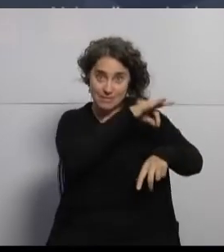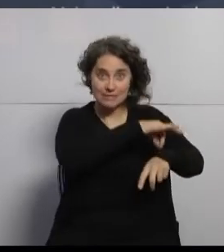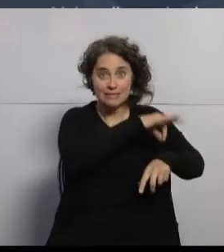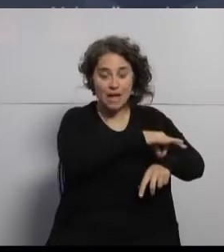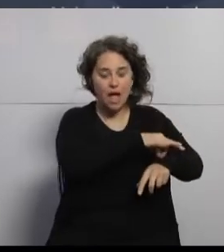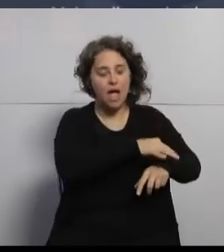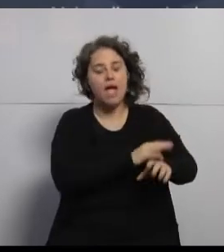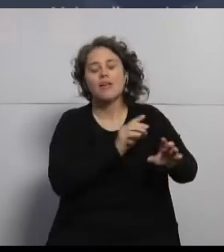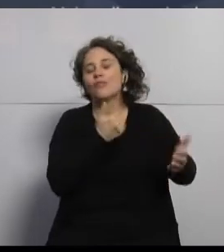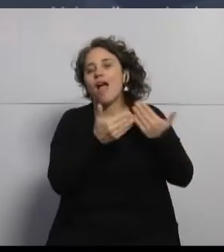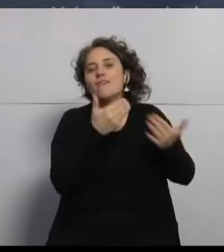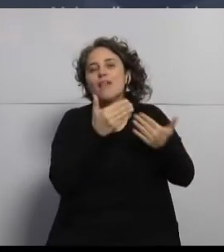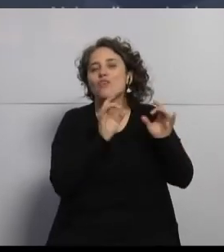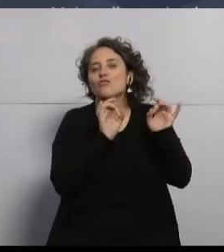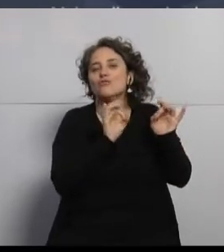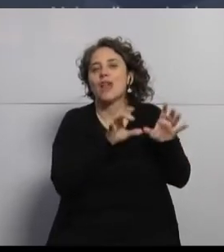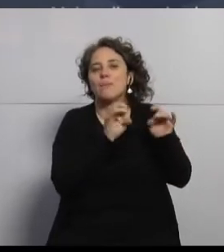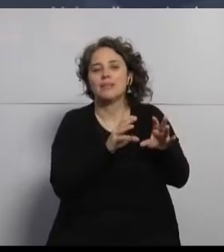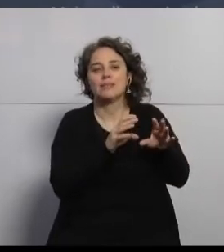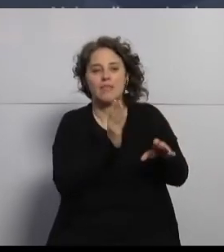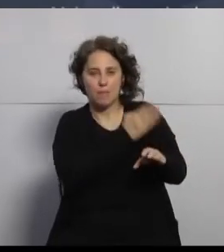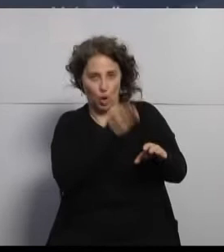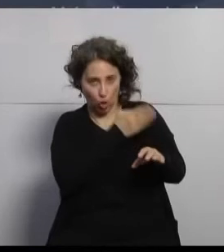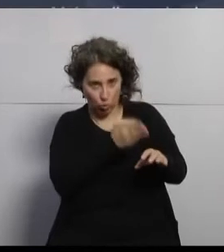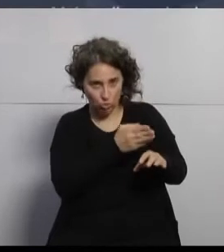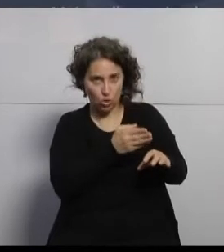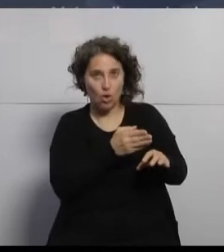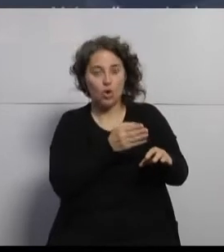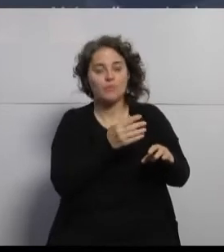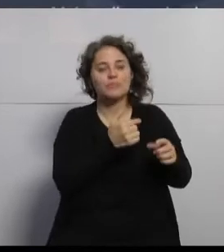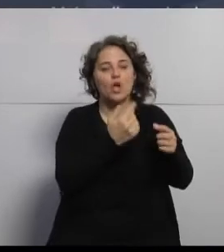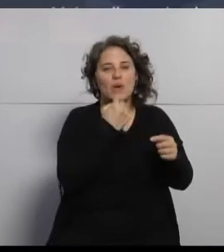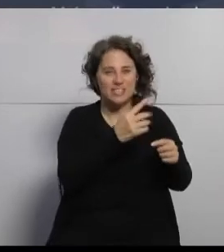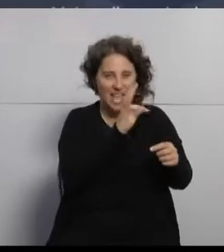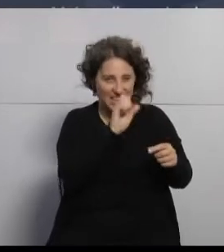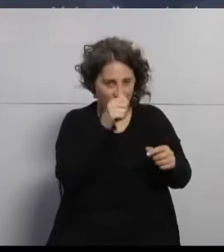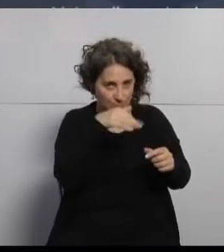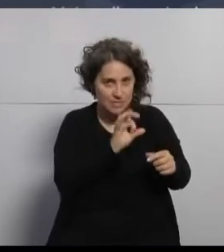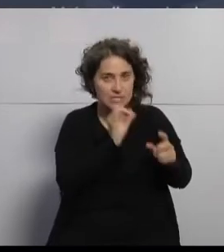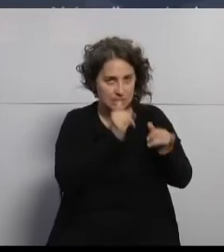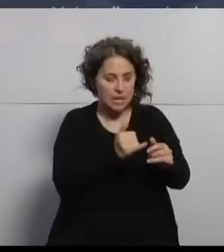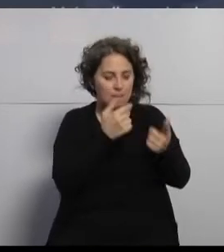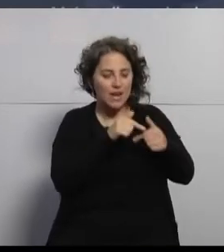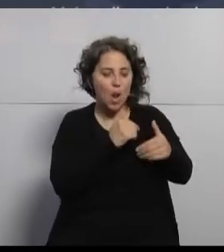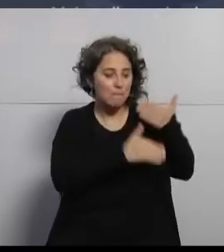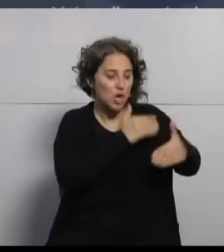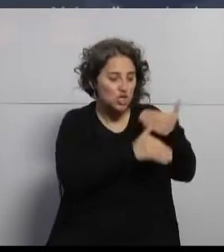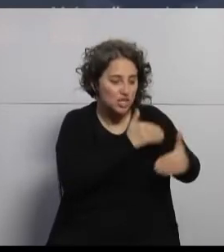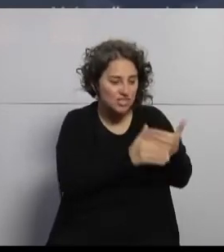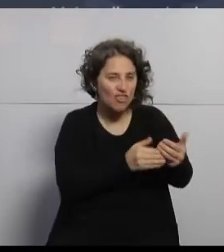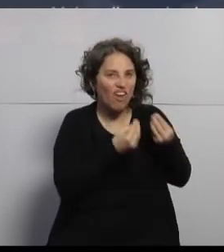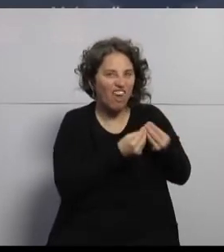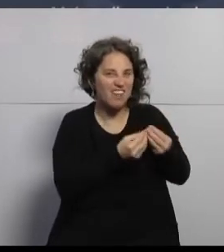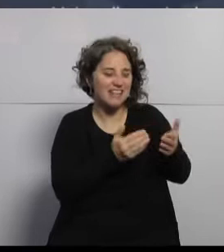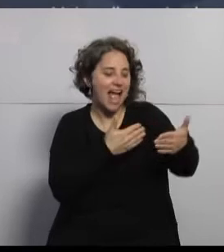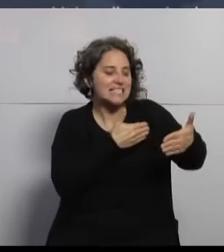Y ojo que no estoy hablando necesariamente del producto, el producto, pues sí, coincidencia antes del Teams, pero, digamos, el proceso que importa acá, esa